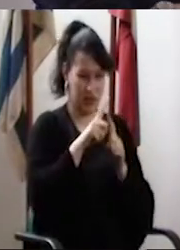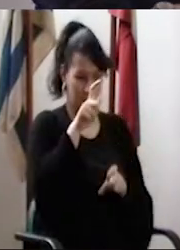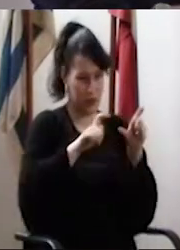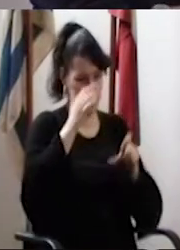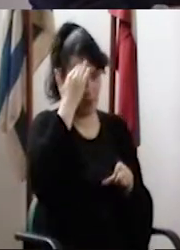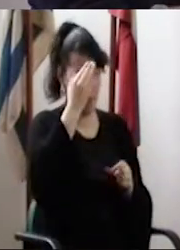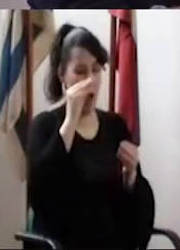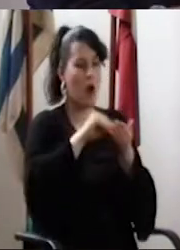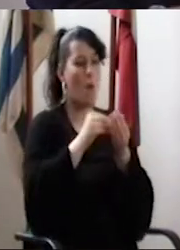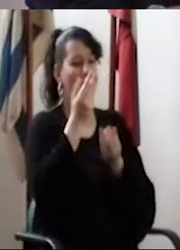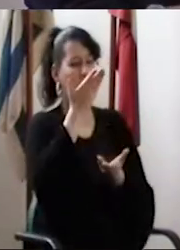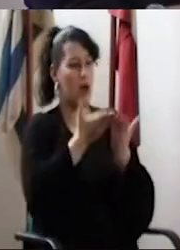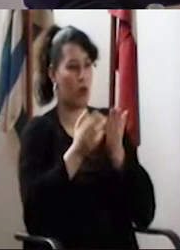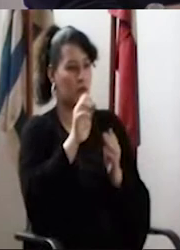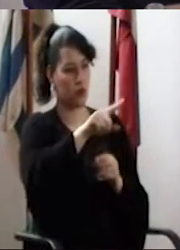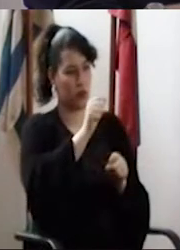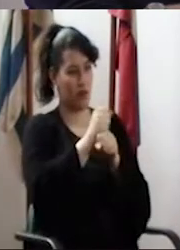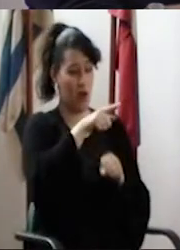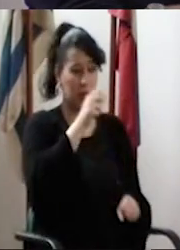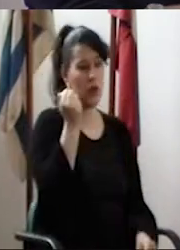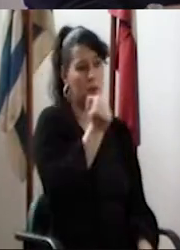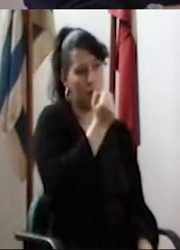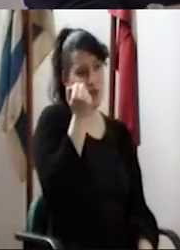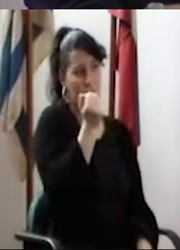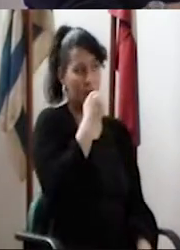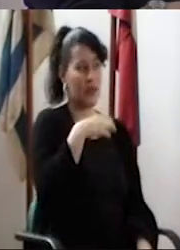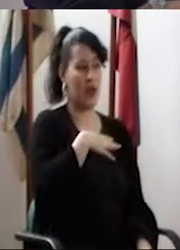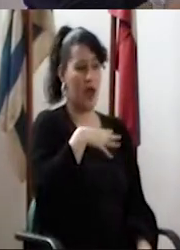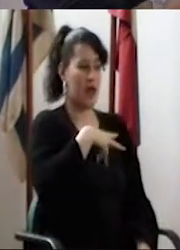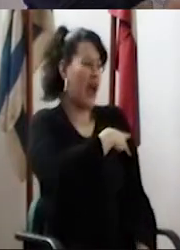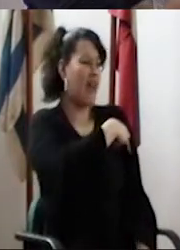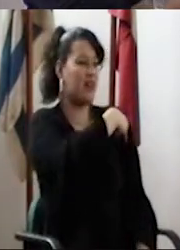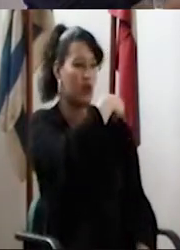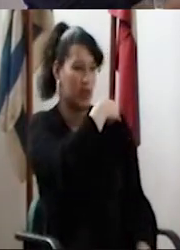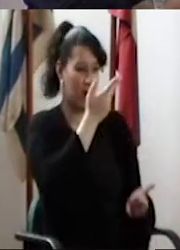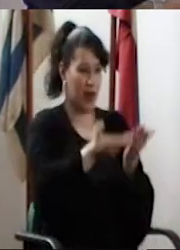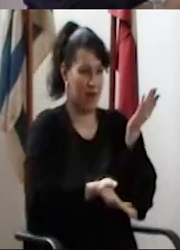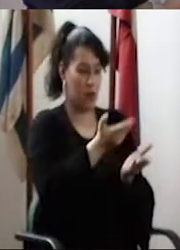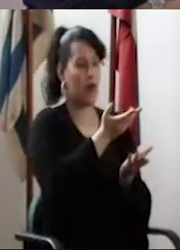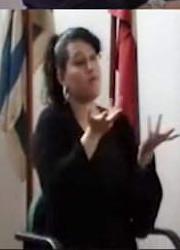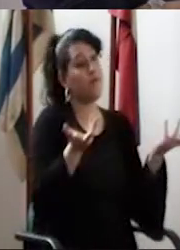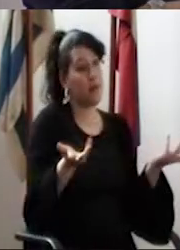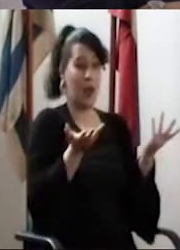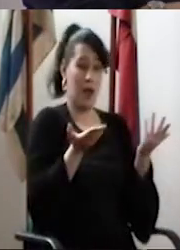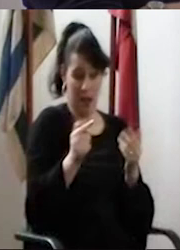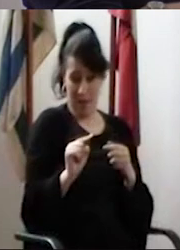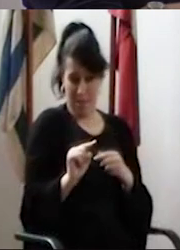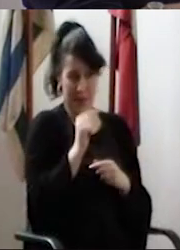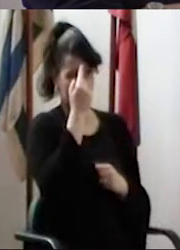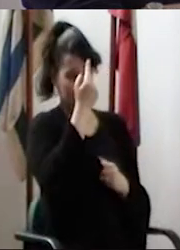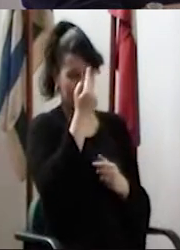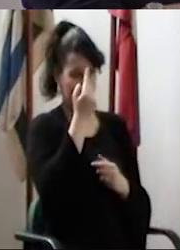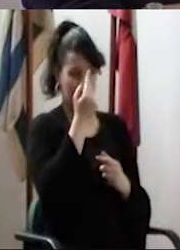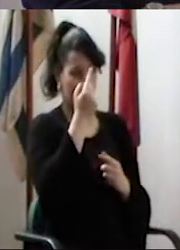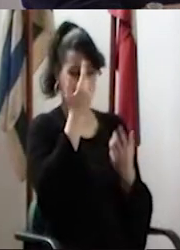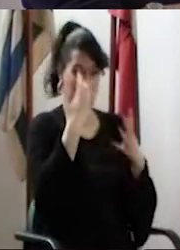cómo se evalúa? Era el fundamental que hubieran categorías. Y bueno, al